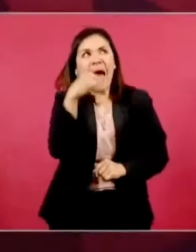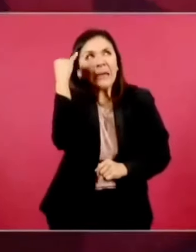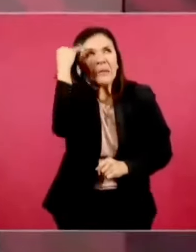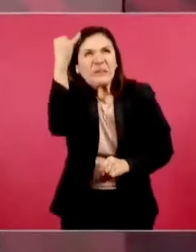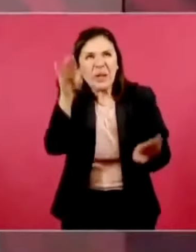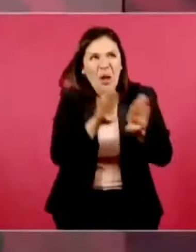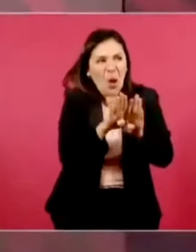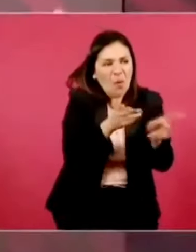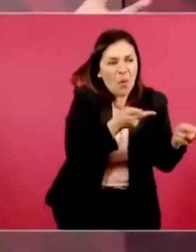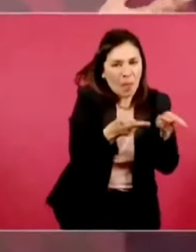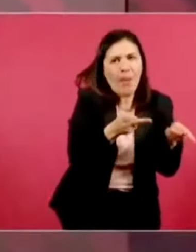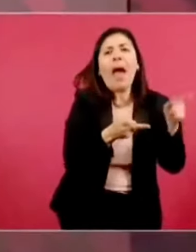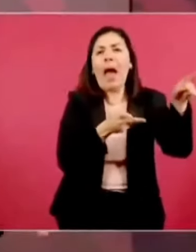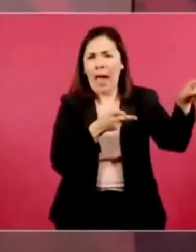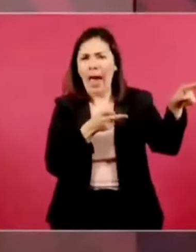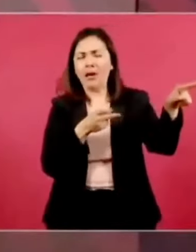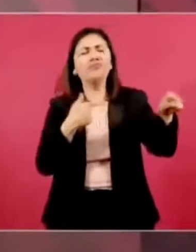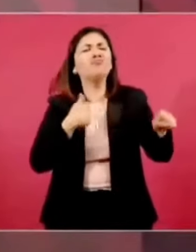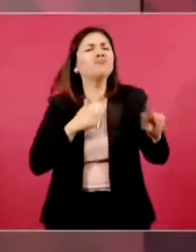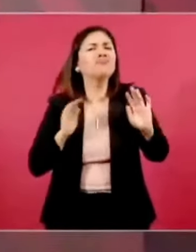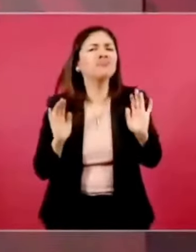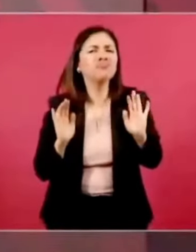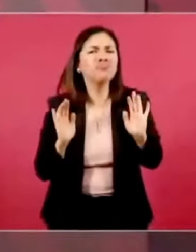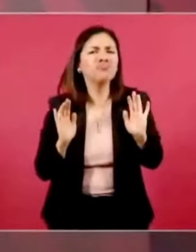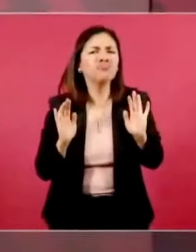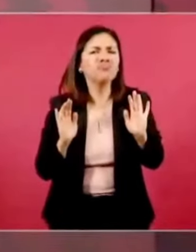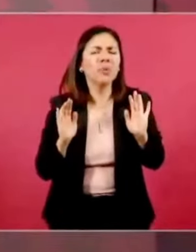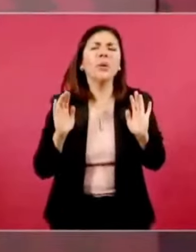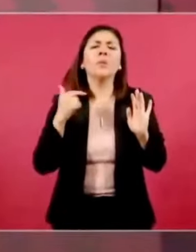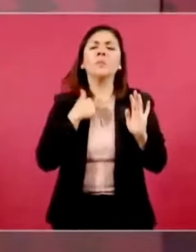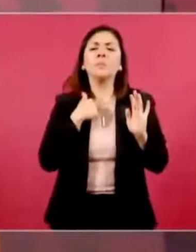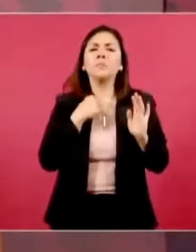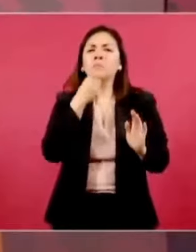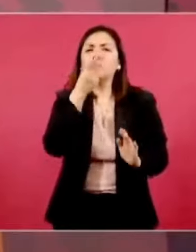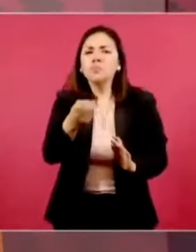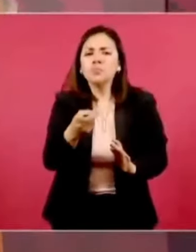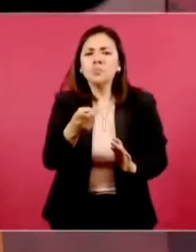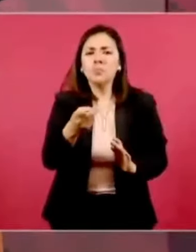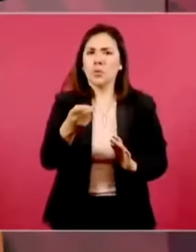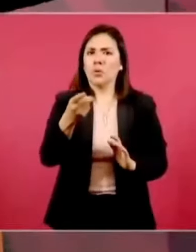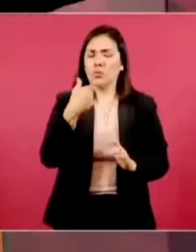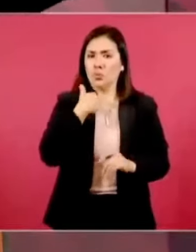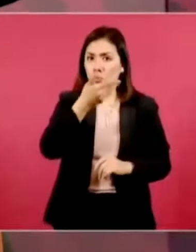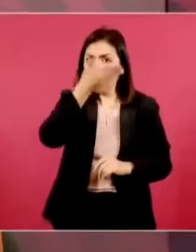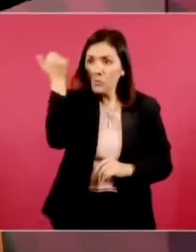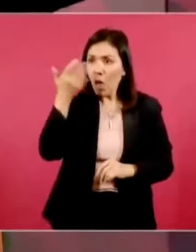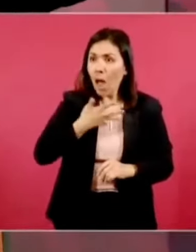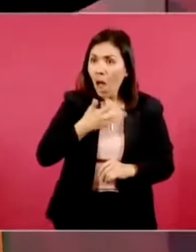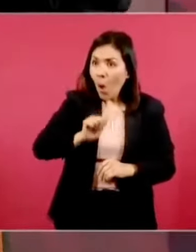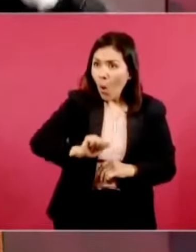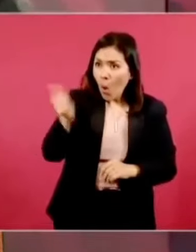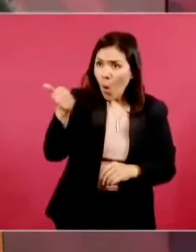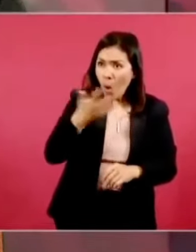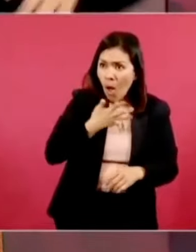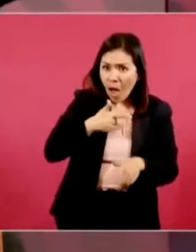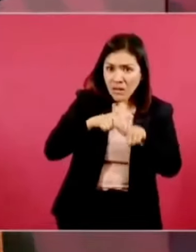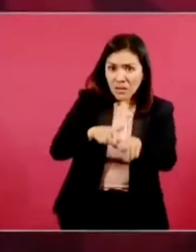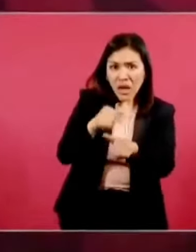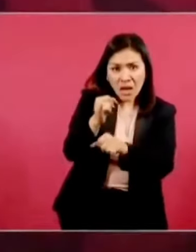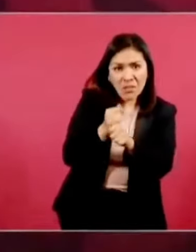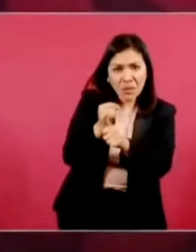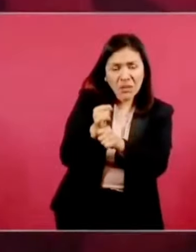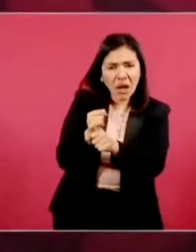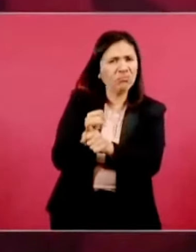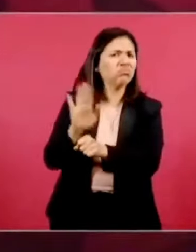Entonces, yo no sabía de que había una investigación abierta, porque yo no me